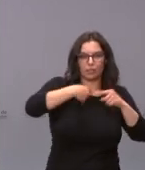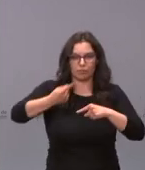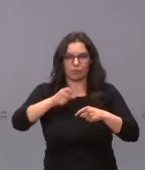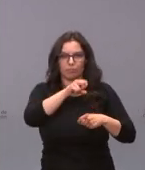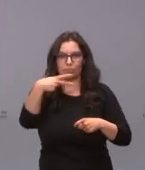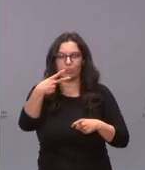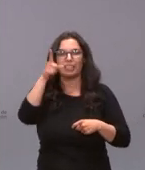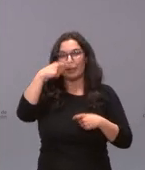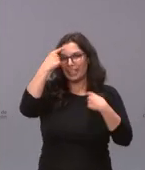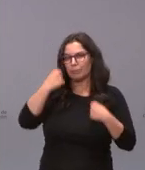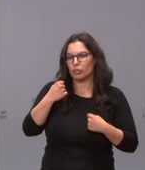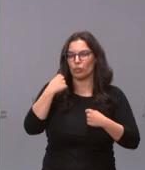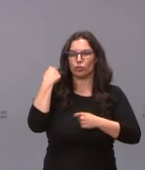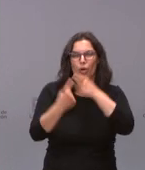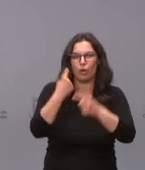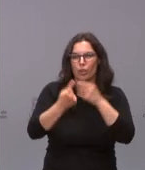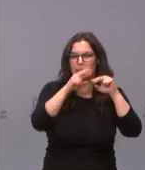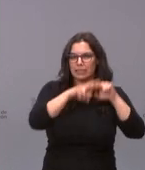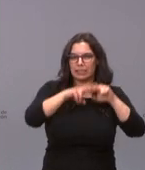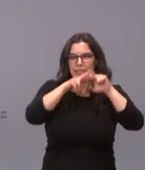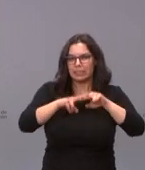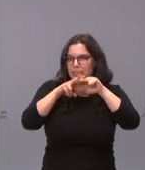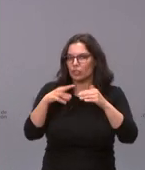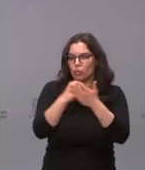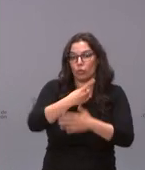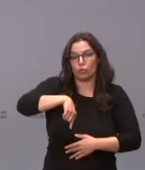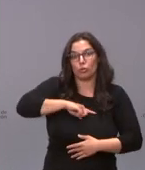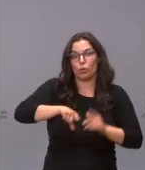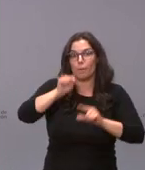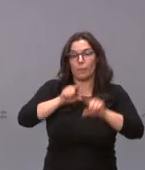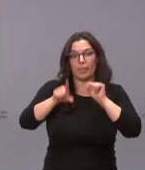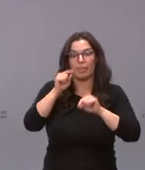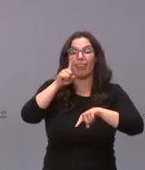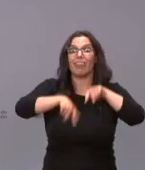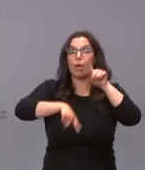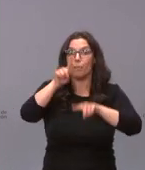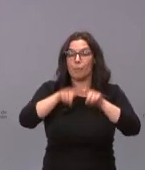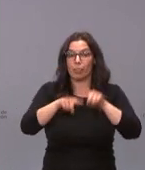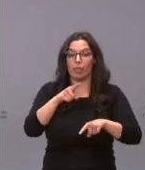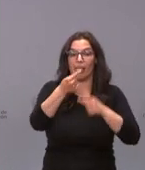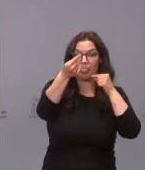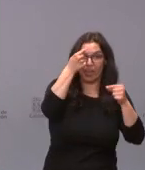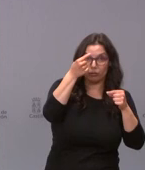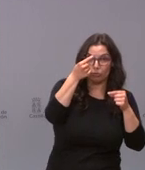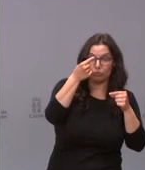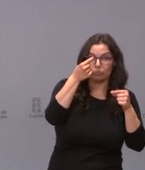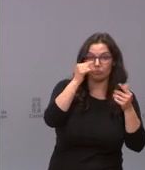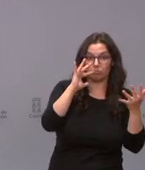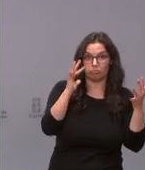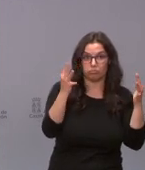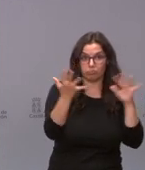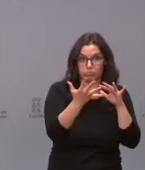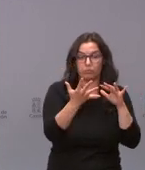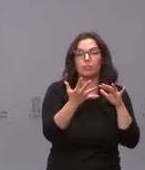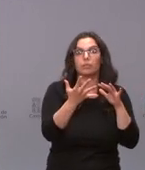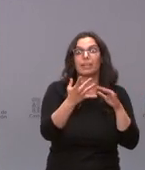bibliografía a diario y nosotros tomamos medidas dependiendo de la evolución de los resultados de nuestros